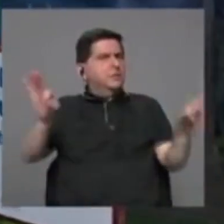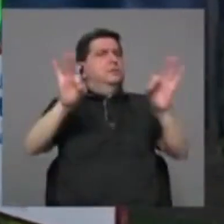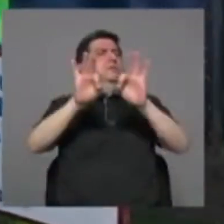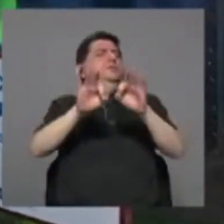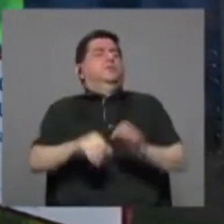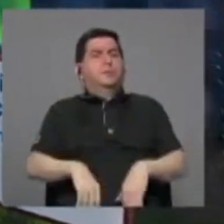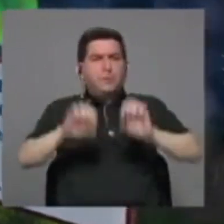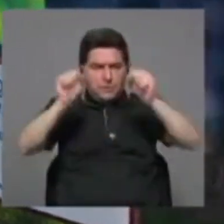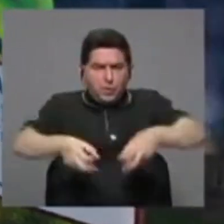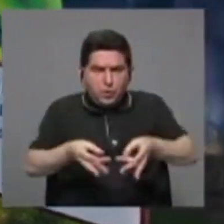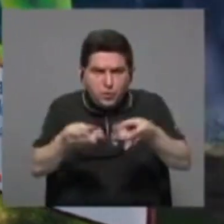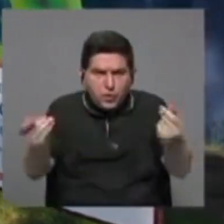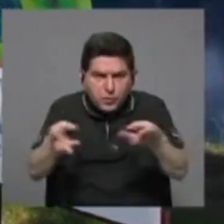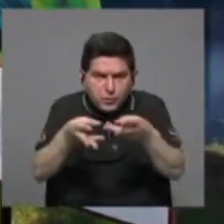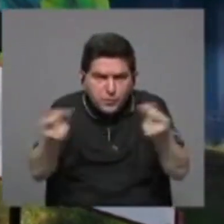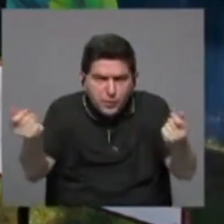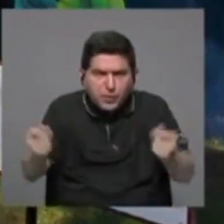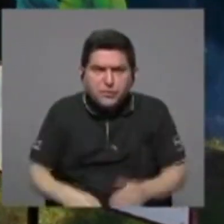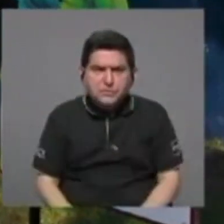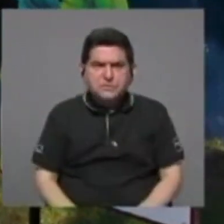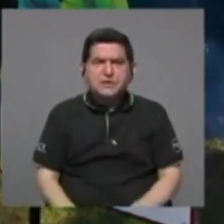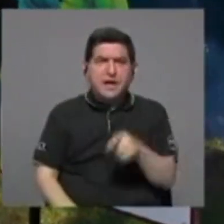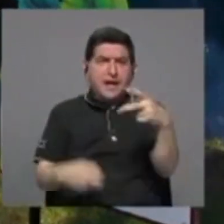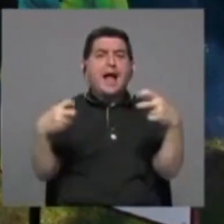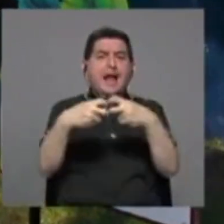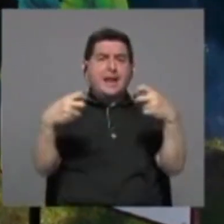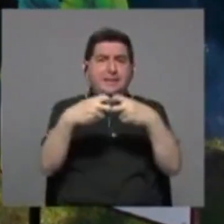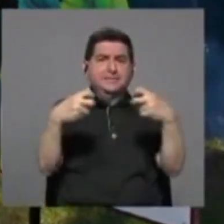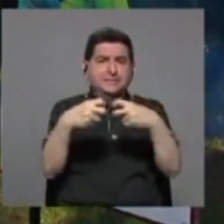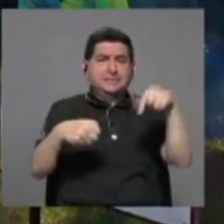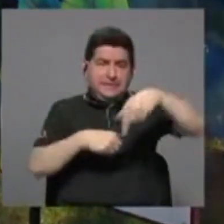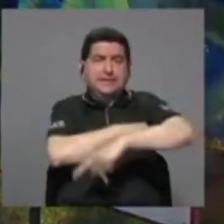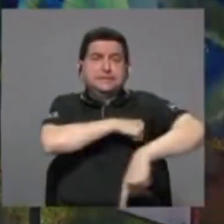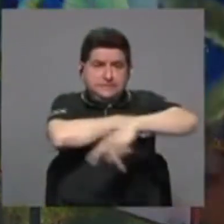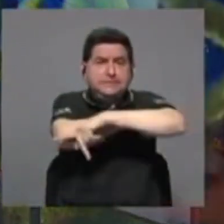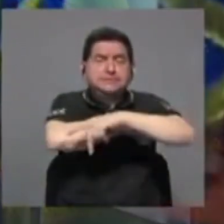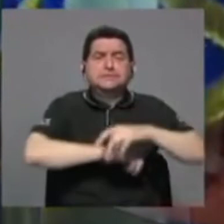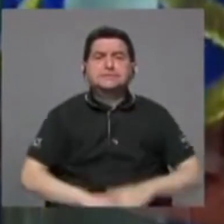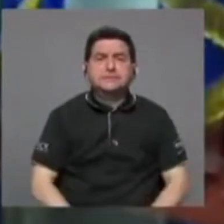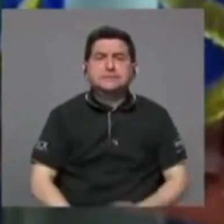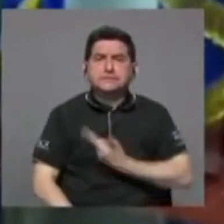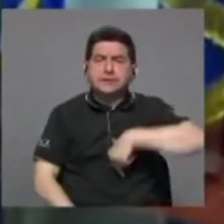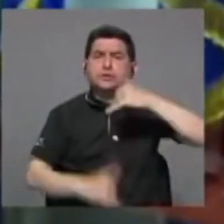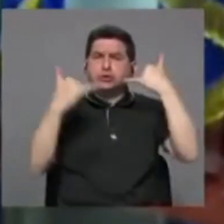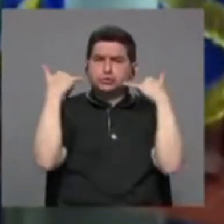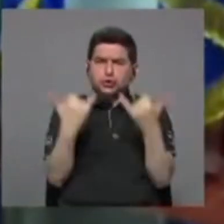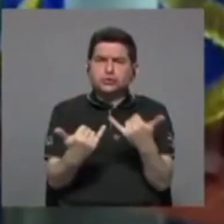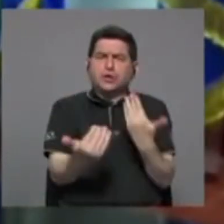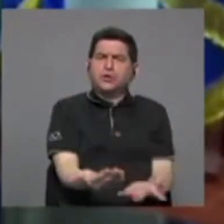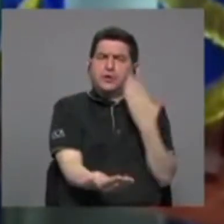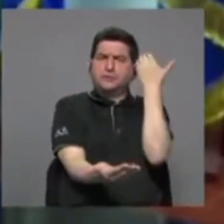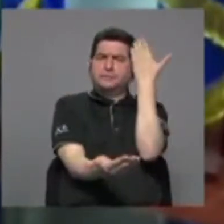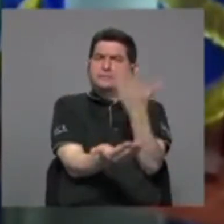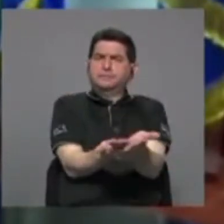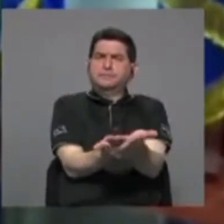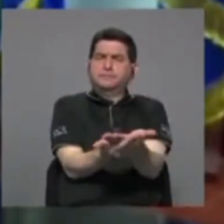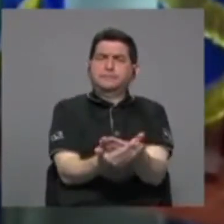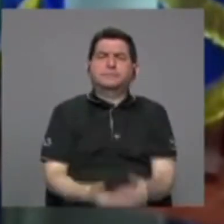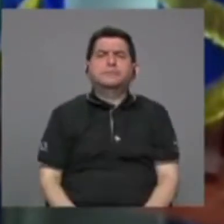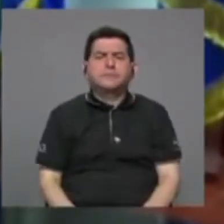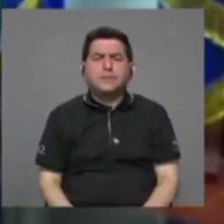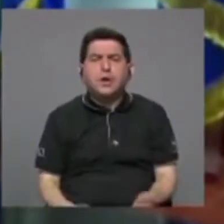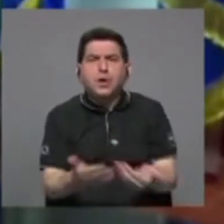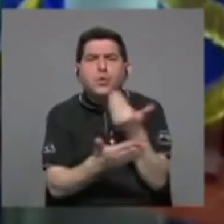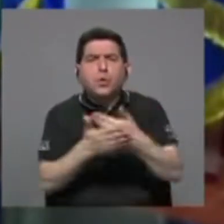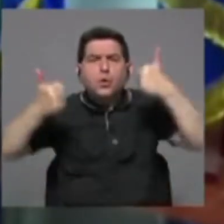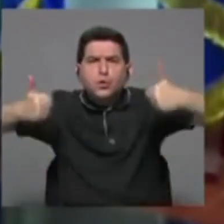generación de hidroeléctrica para el país. Y estamos ahora planteando nuevos retos